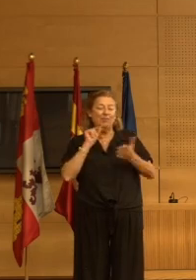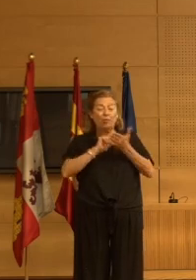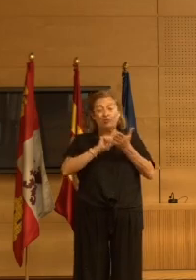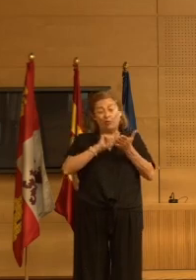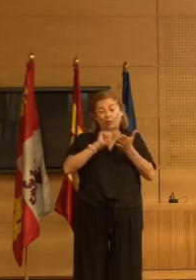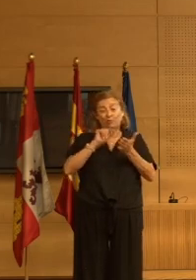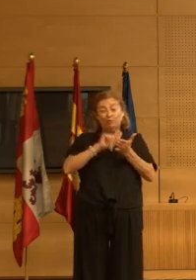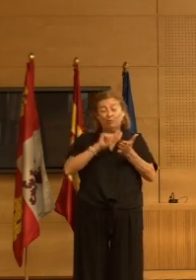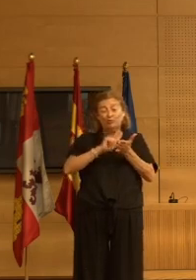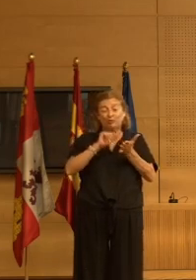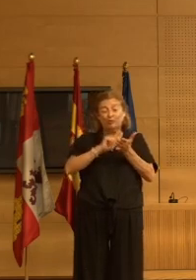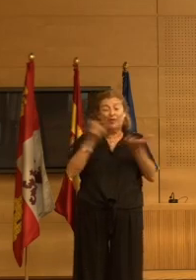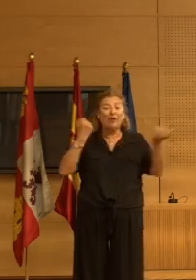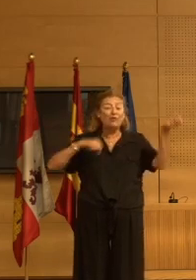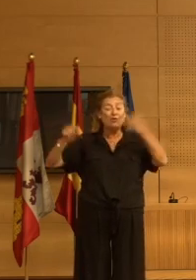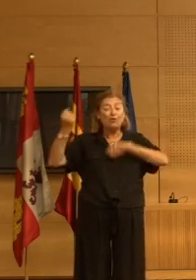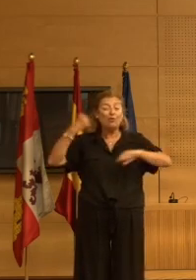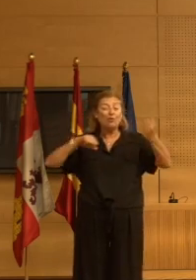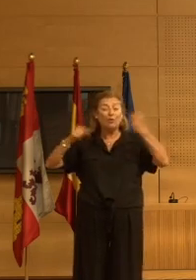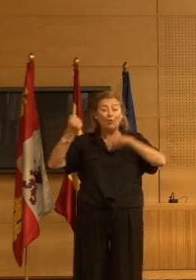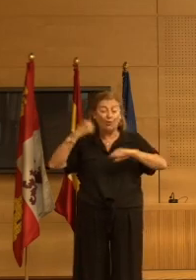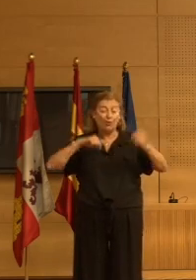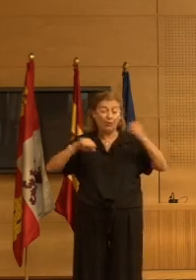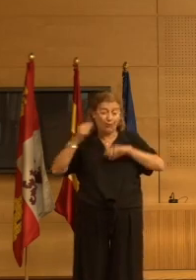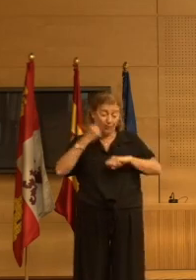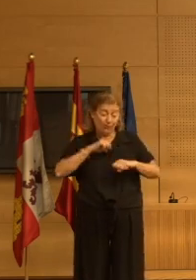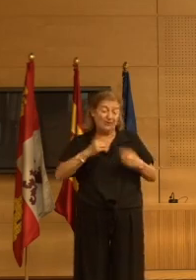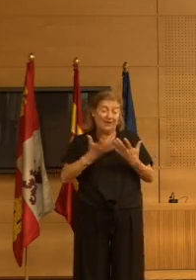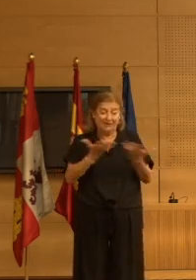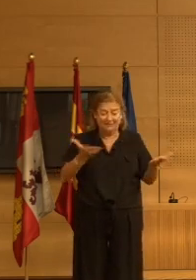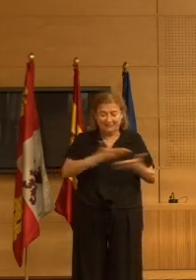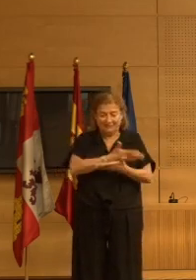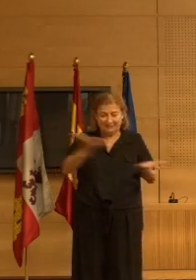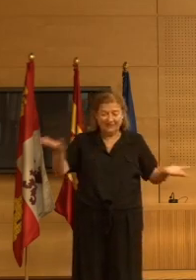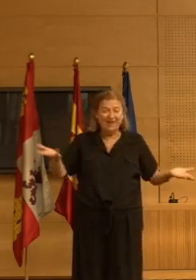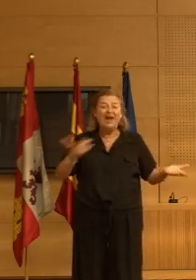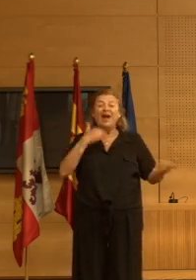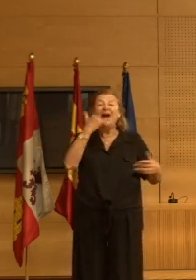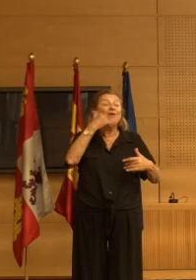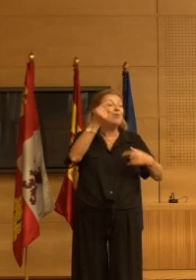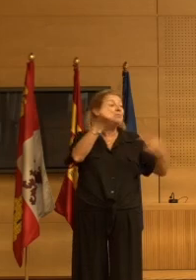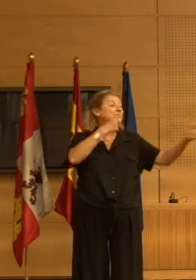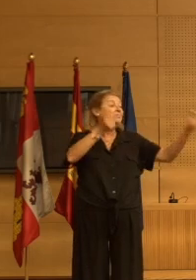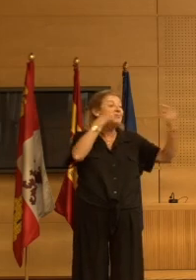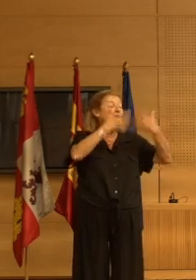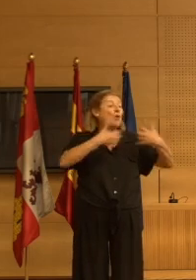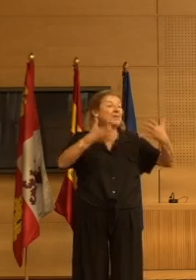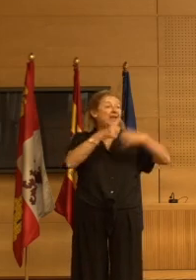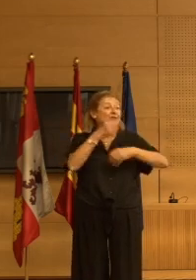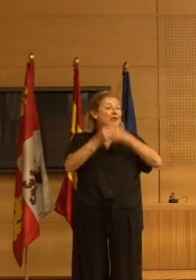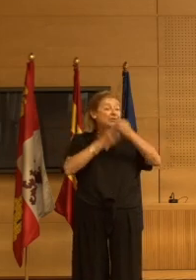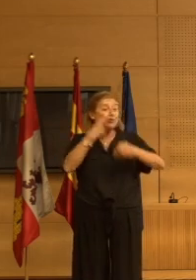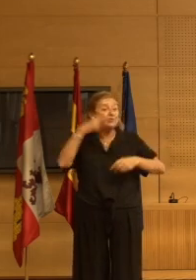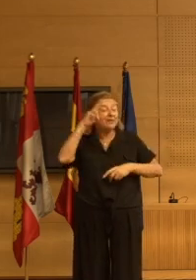de conducta de estado de ánimo etcétera comentarios habéis hecho experiencias parecidas